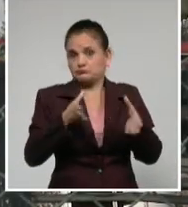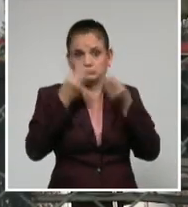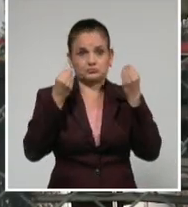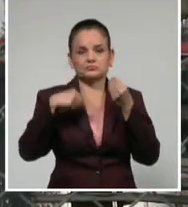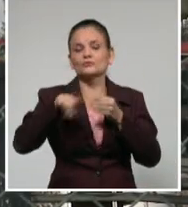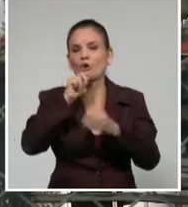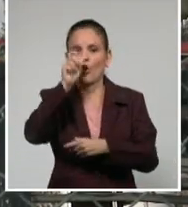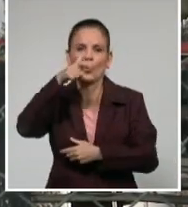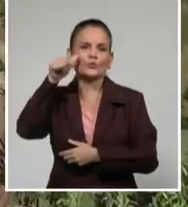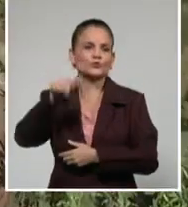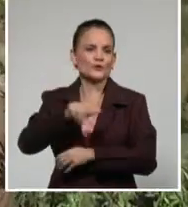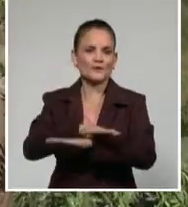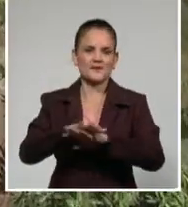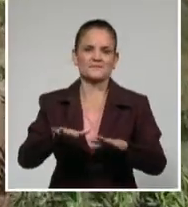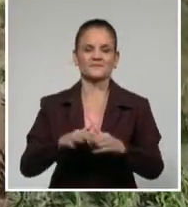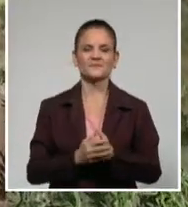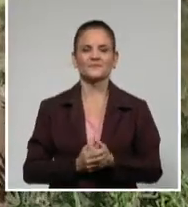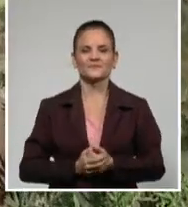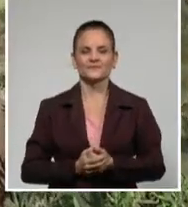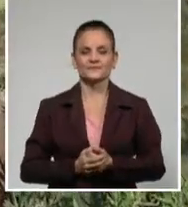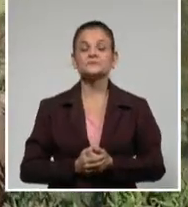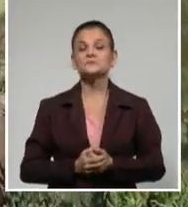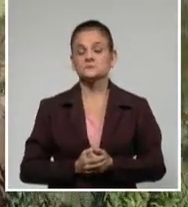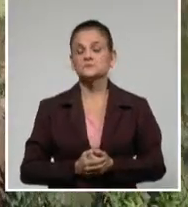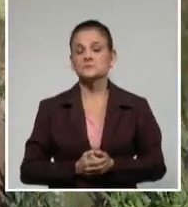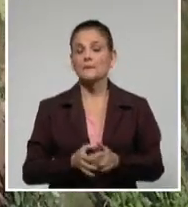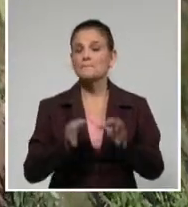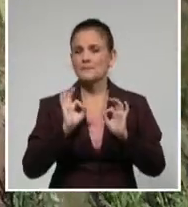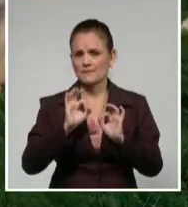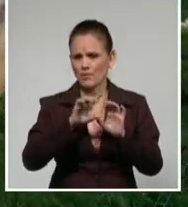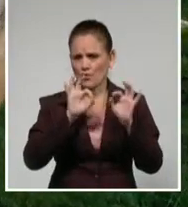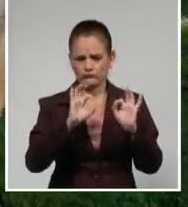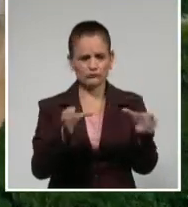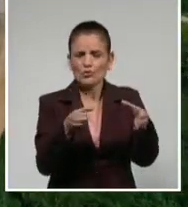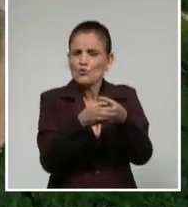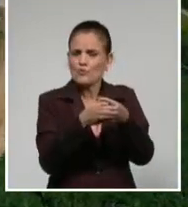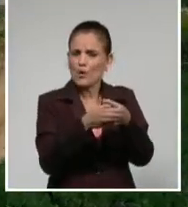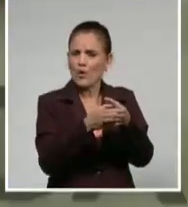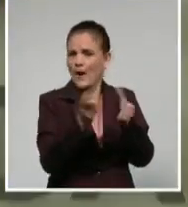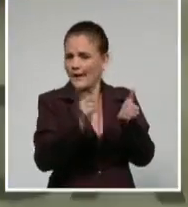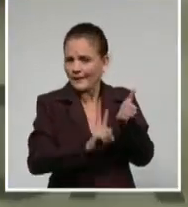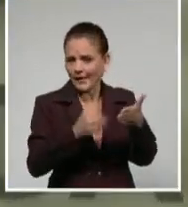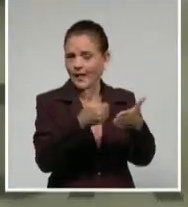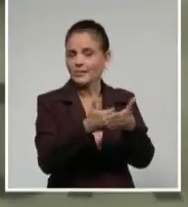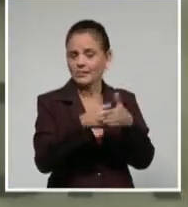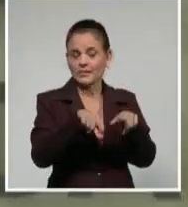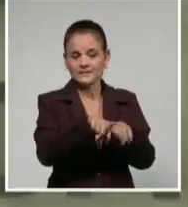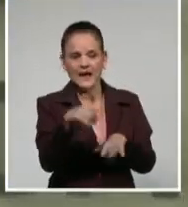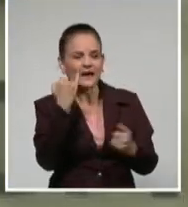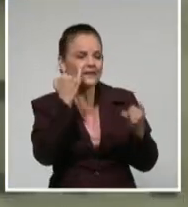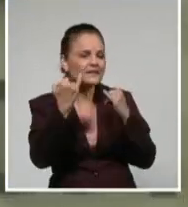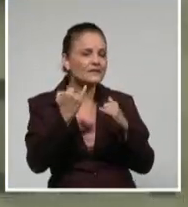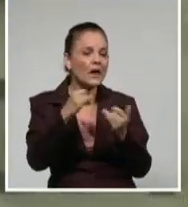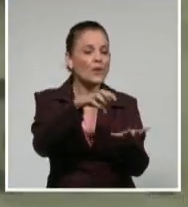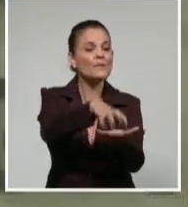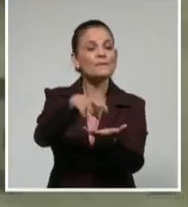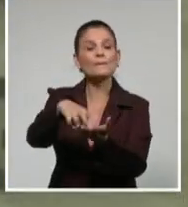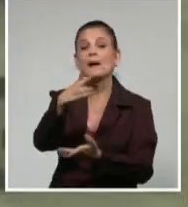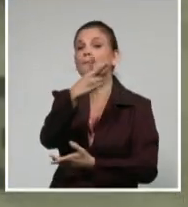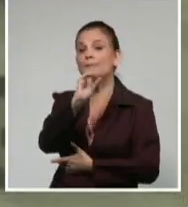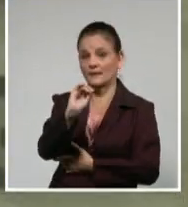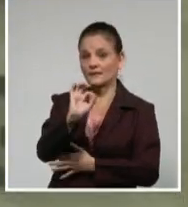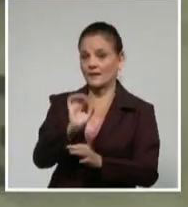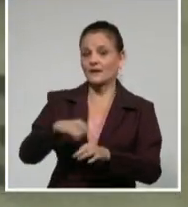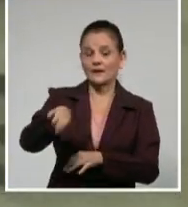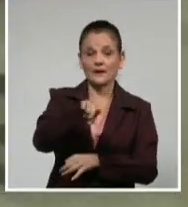en la generación. La Unión Eléctrica ha identificado las 20 entidades e igual número